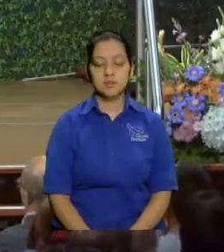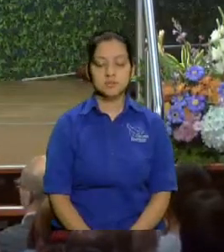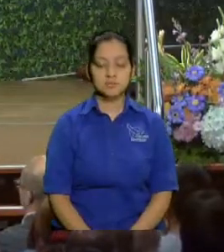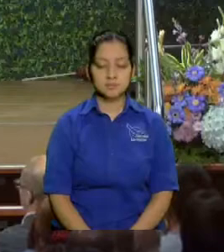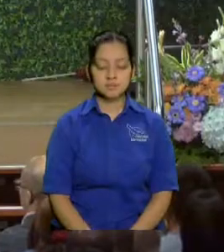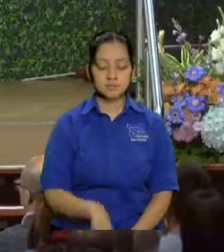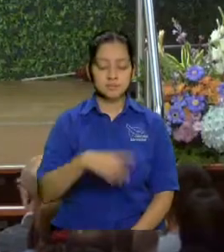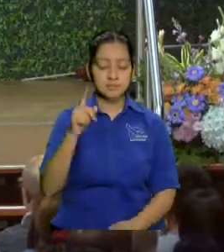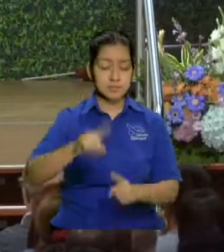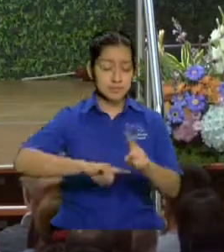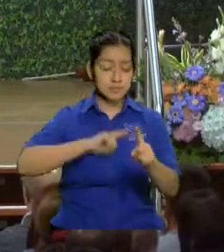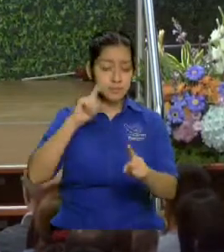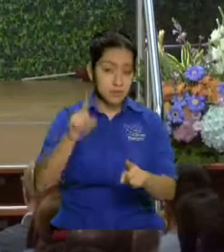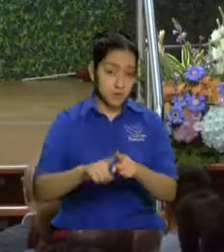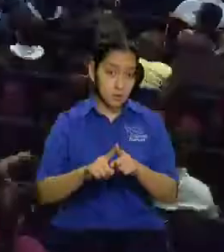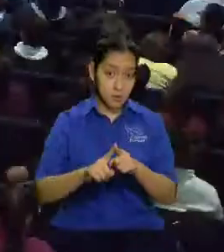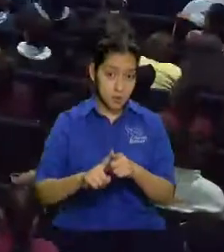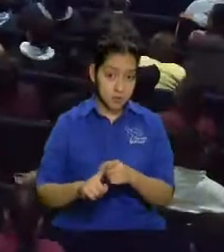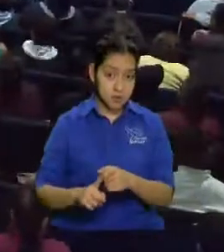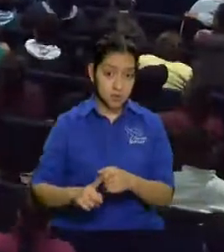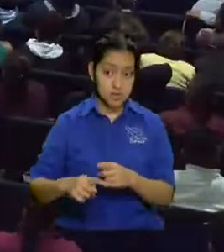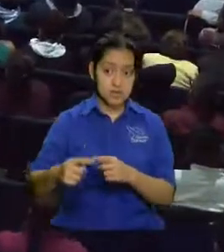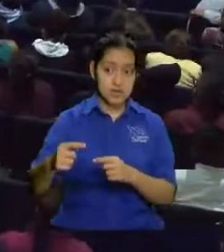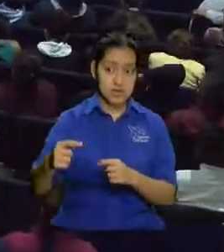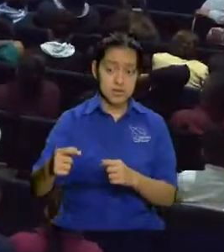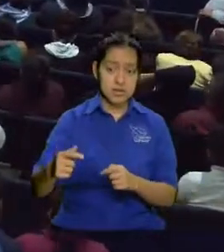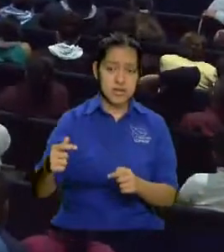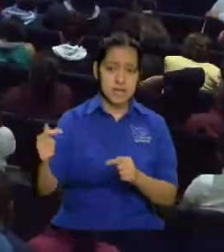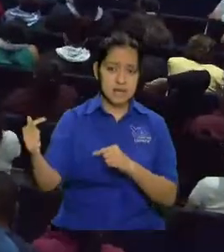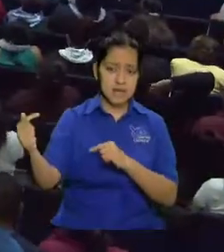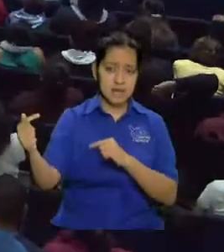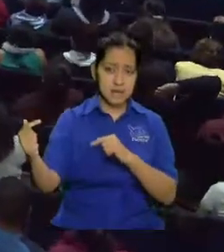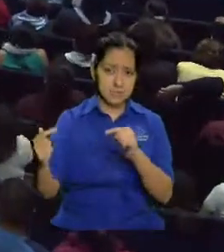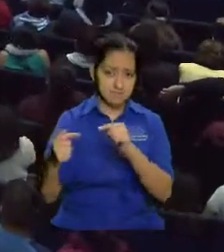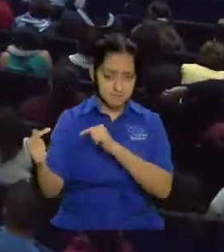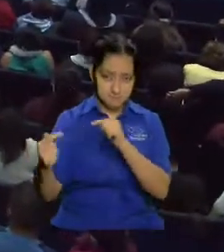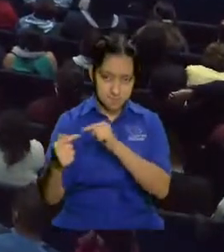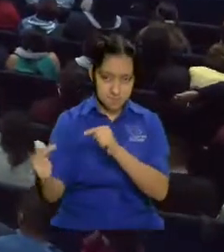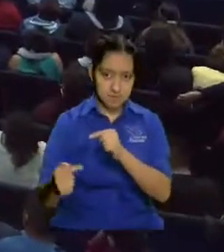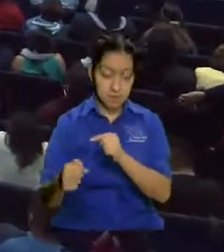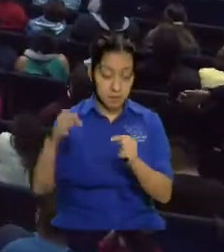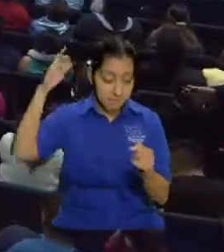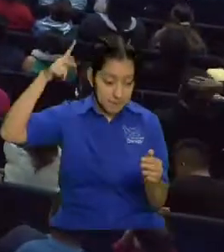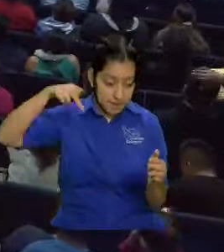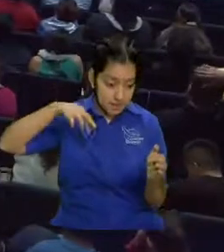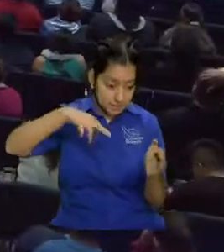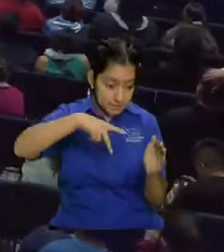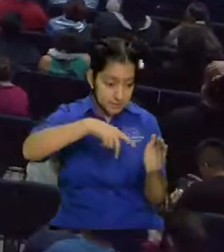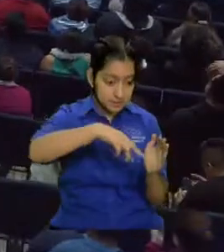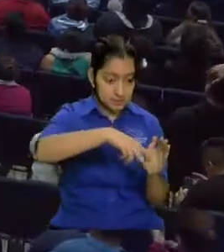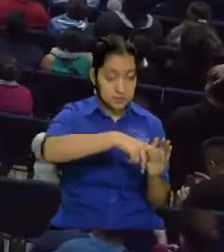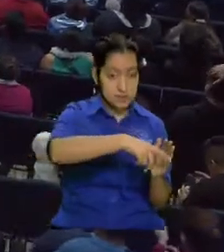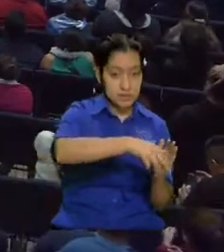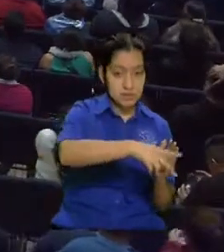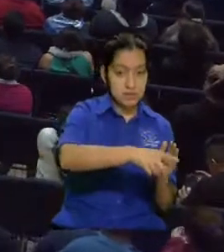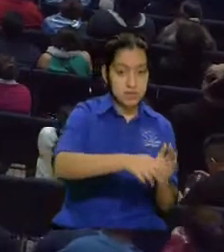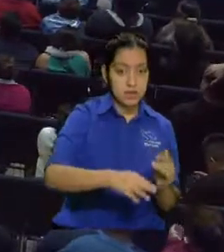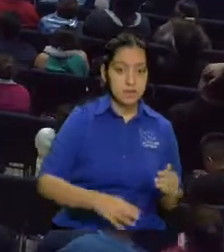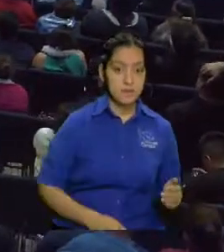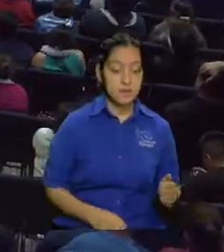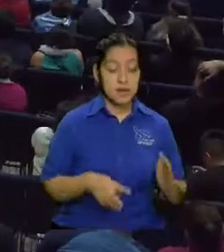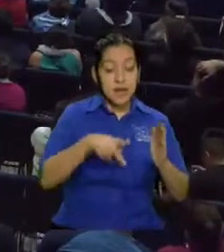cuando el cuando el destructor el ángel destructor pase va a pasar de largo